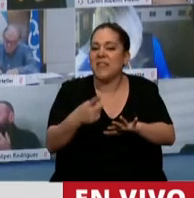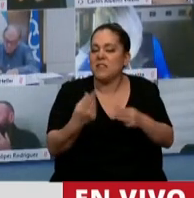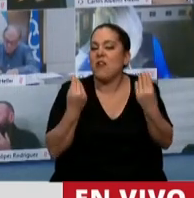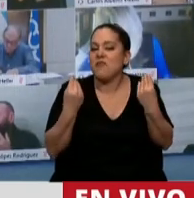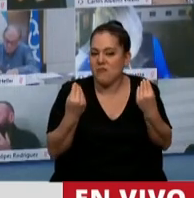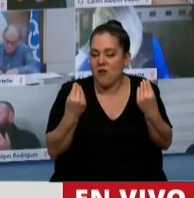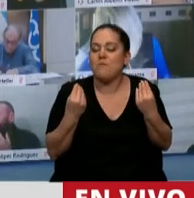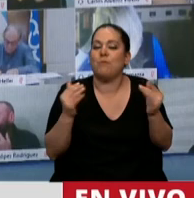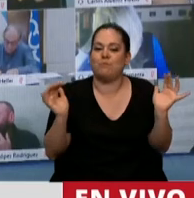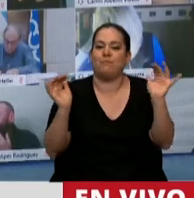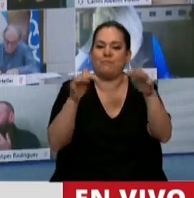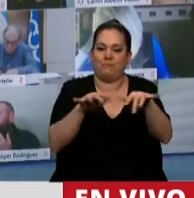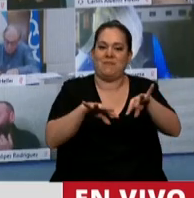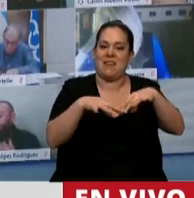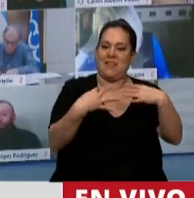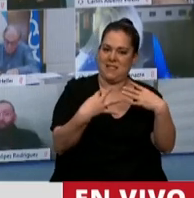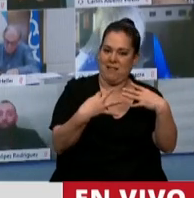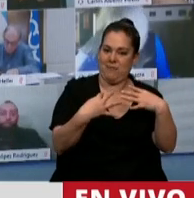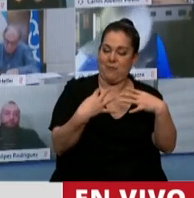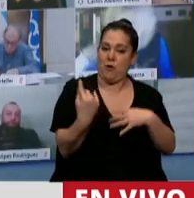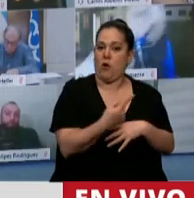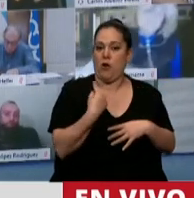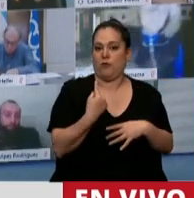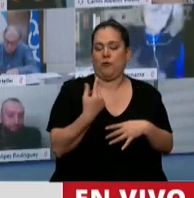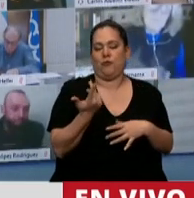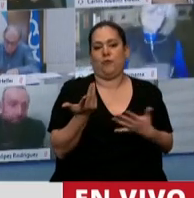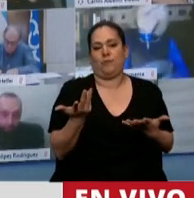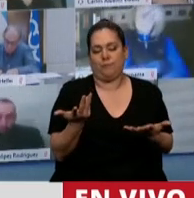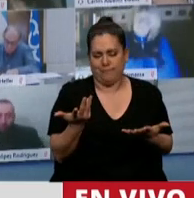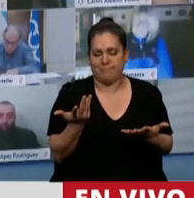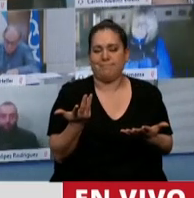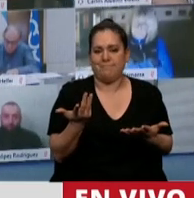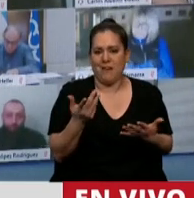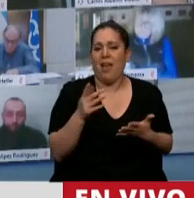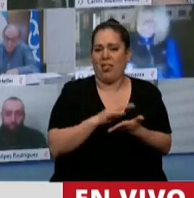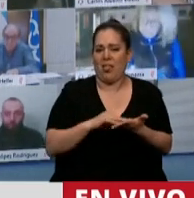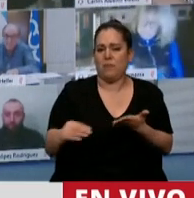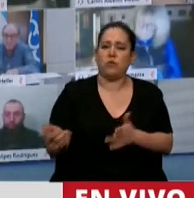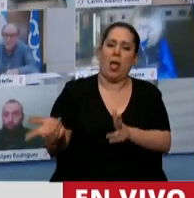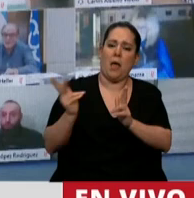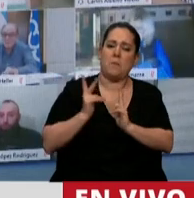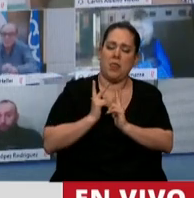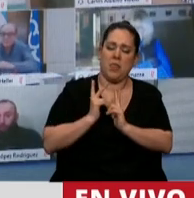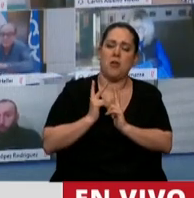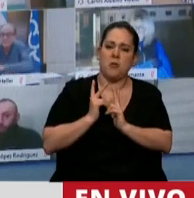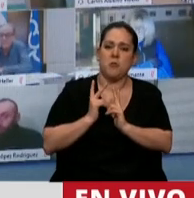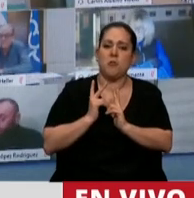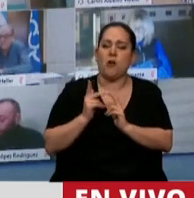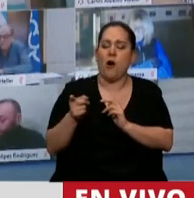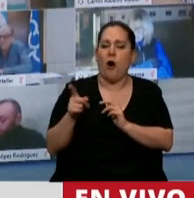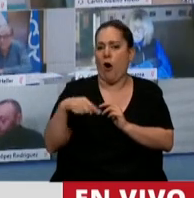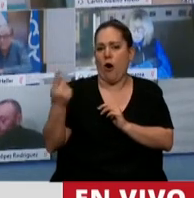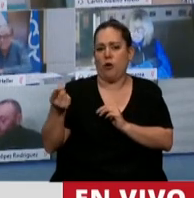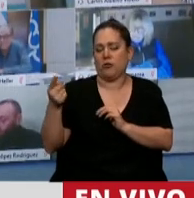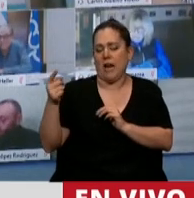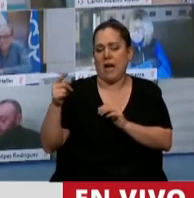reuniéndose en el recinto. Pero como no somos necios, y más allá que una diputada me dijo muy bien que no había estado en otras